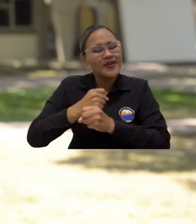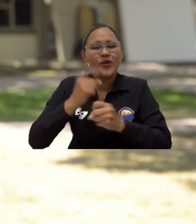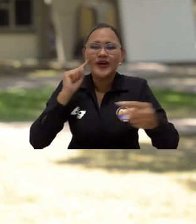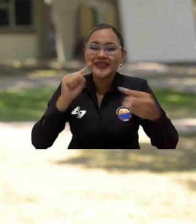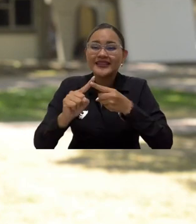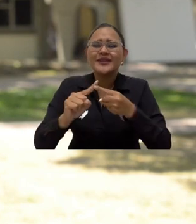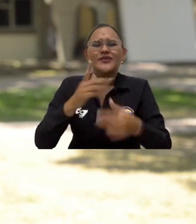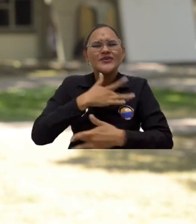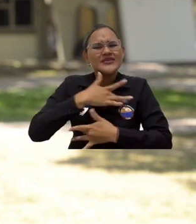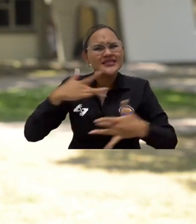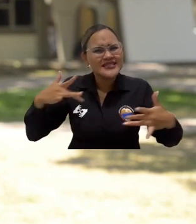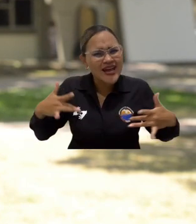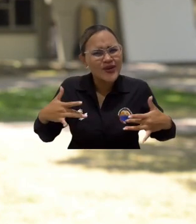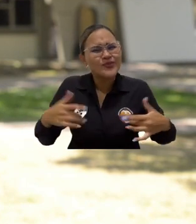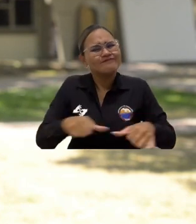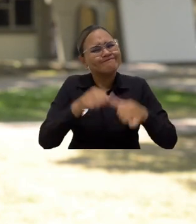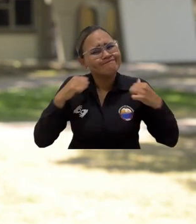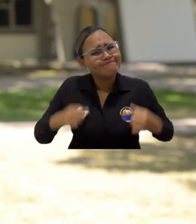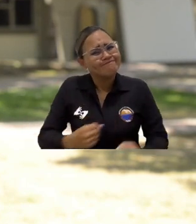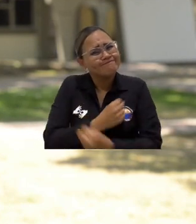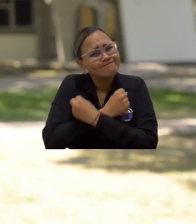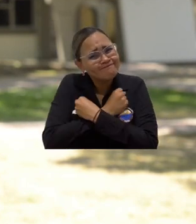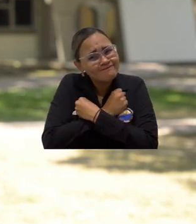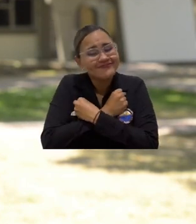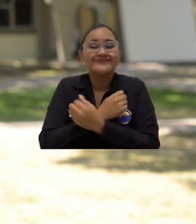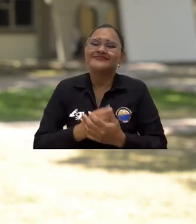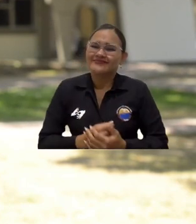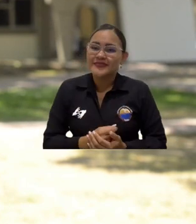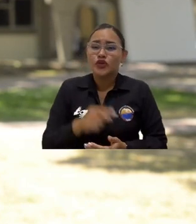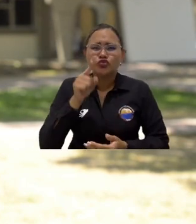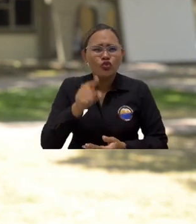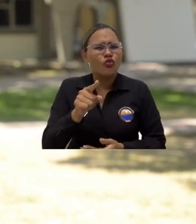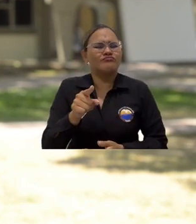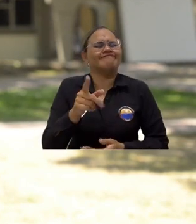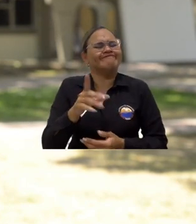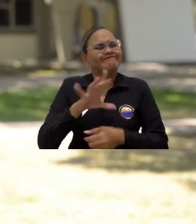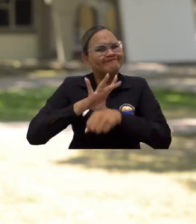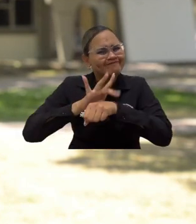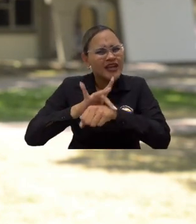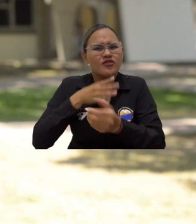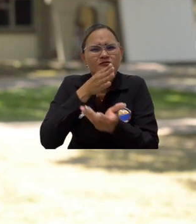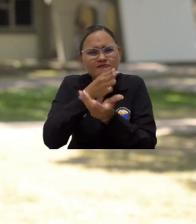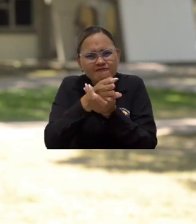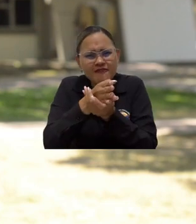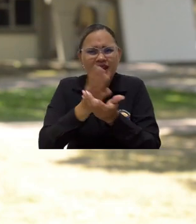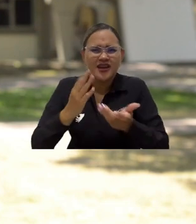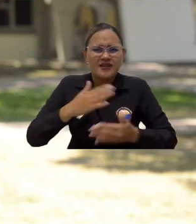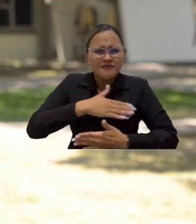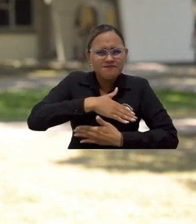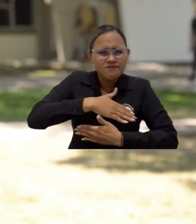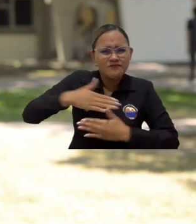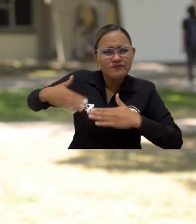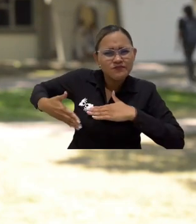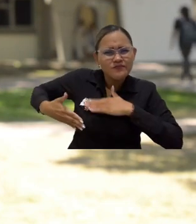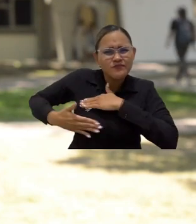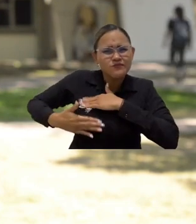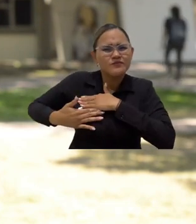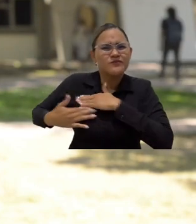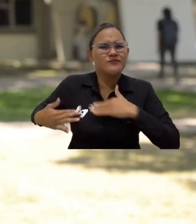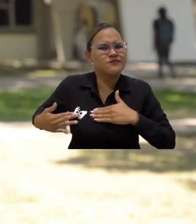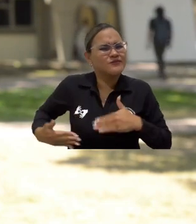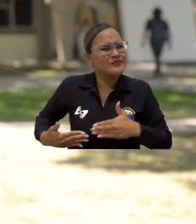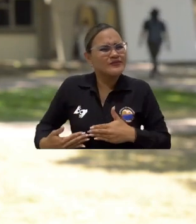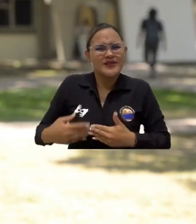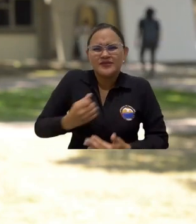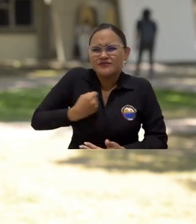ponle corazón a tu salud. Hazte tus chequeos médicos, visita a tu ginecólogo una vez al año, hazte tus exámenes de mamografía